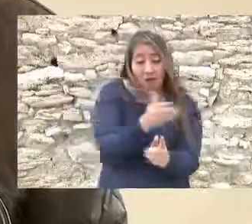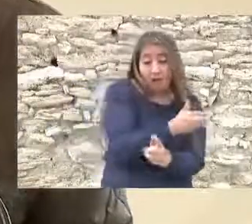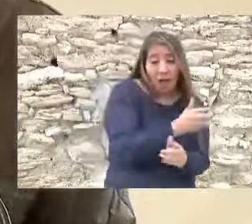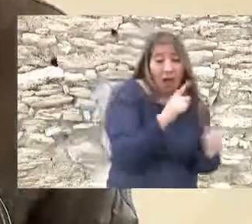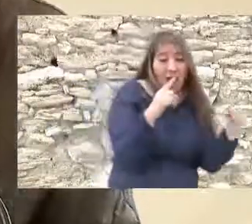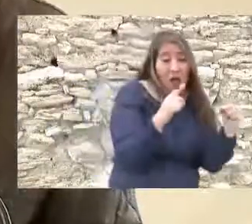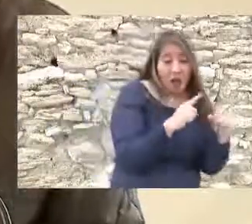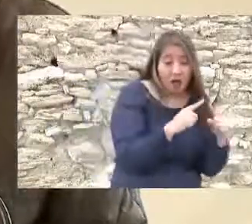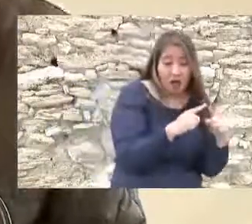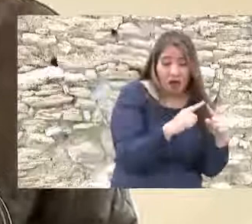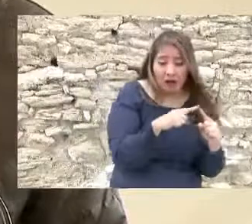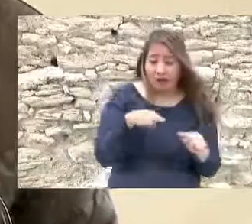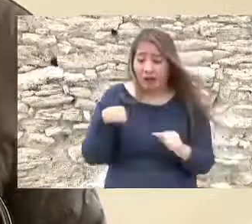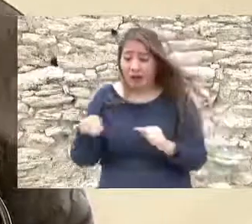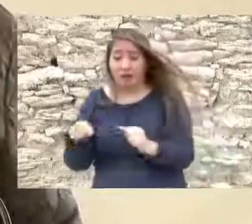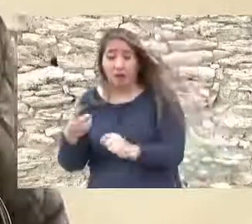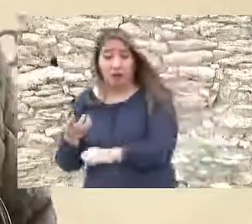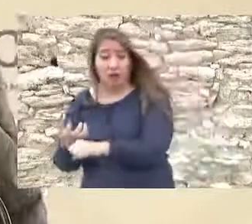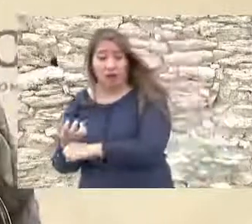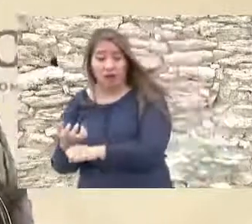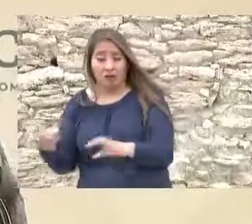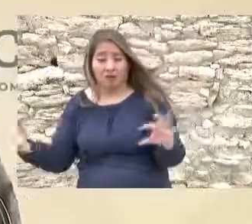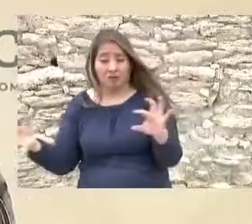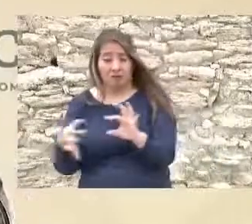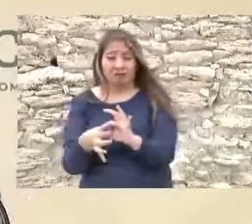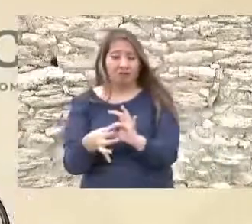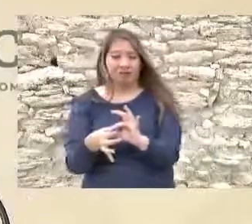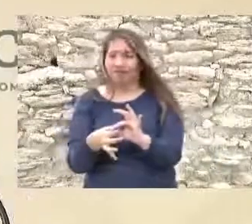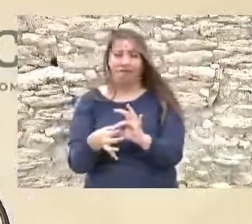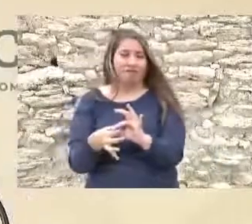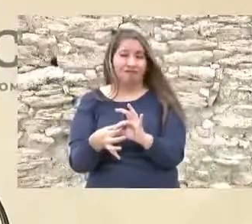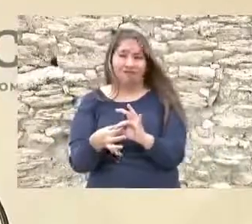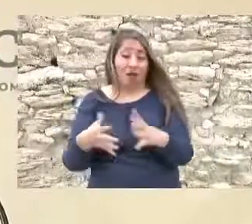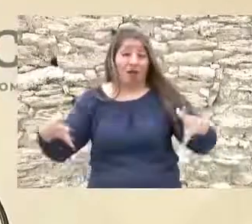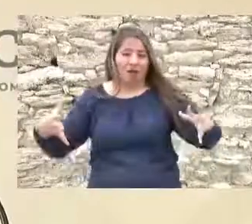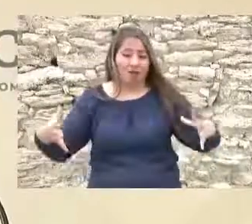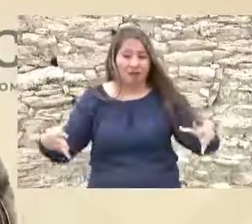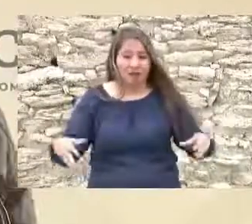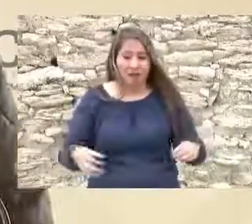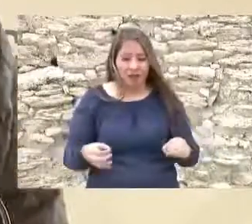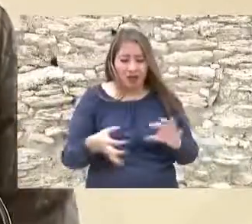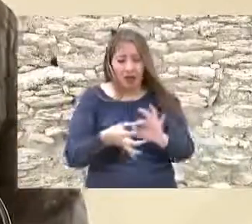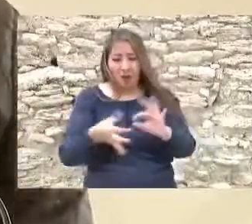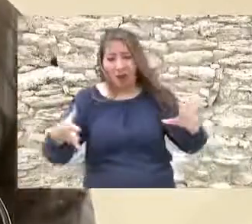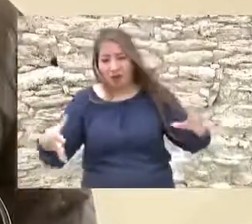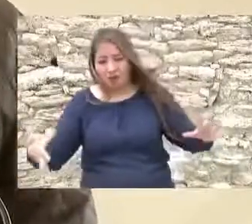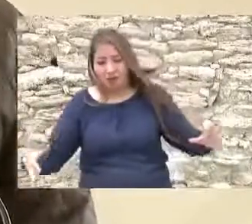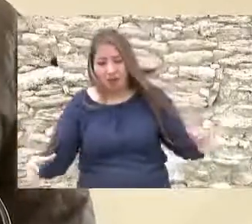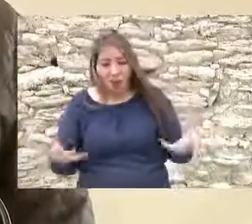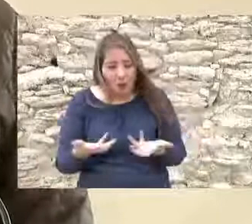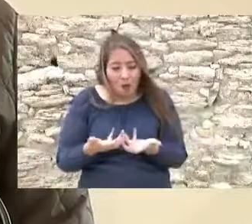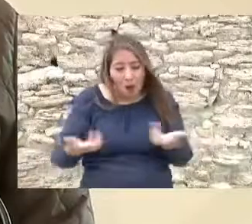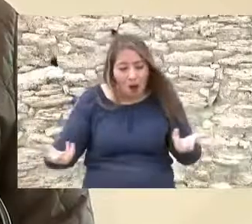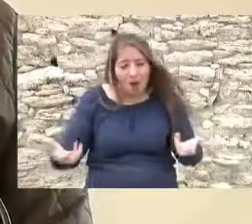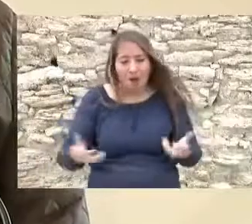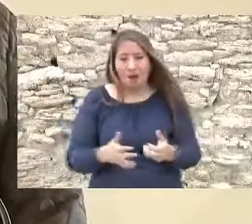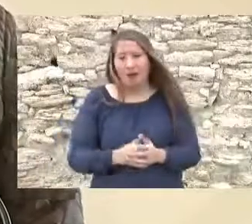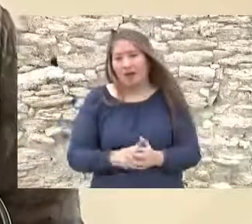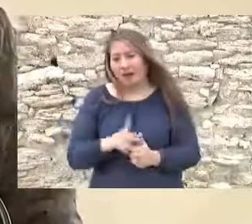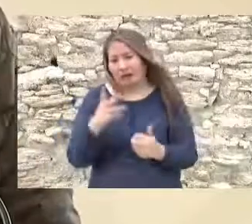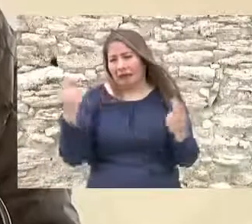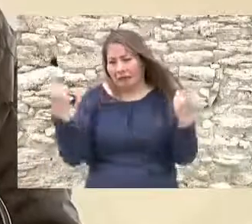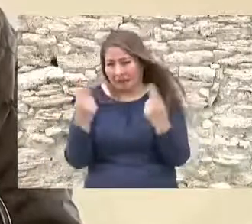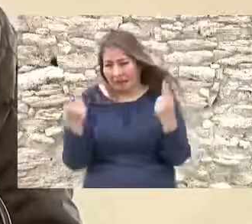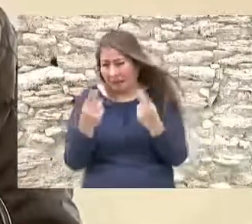y el poder del Estado porque a Dios lo que es de Dios y al César lo que es del César así lo que se